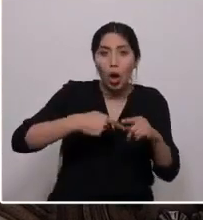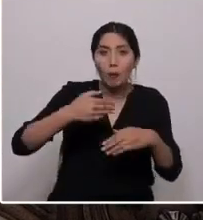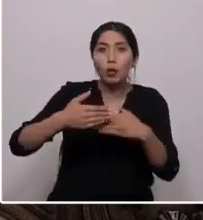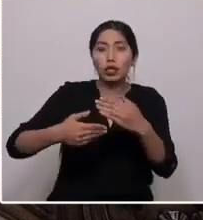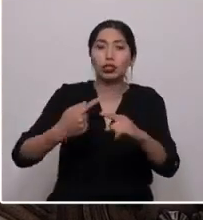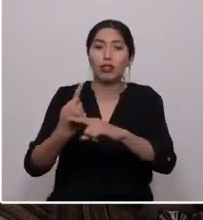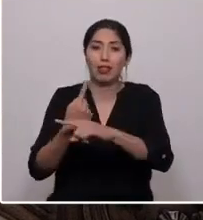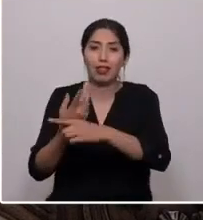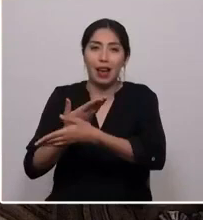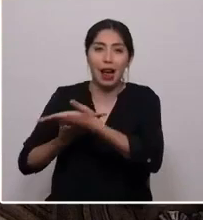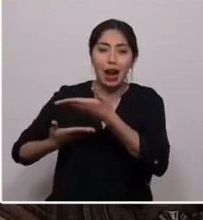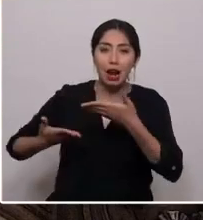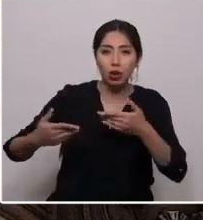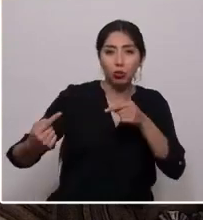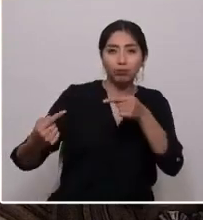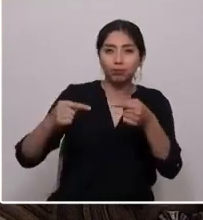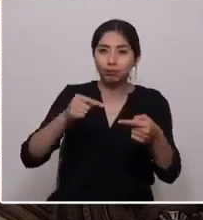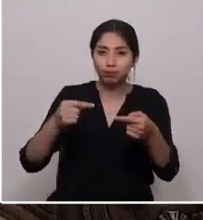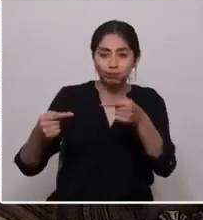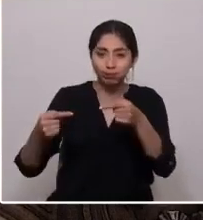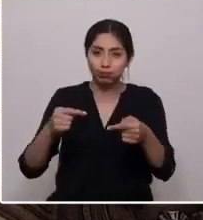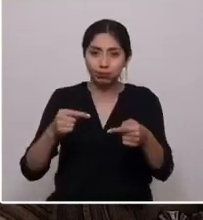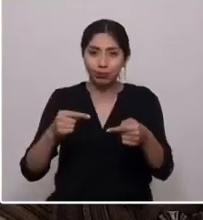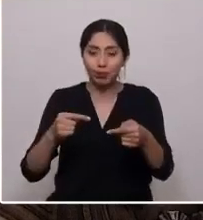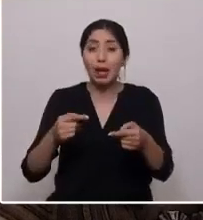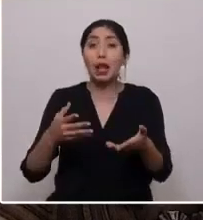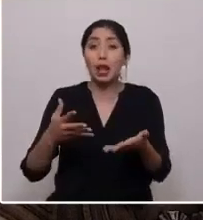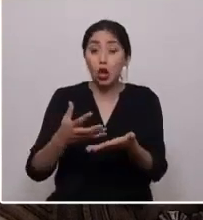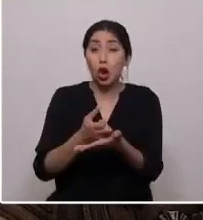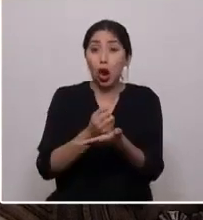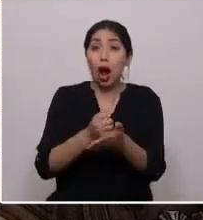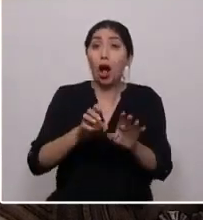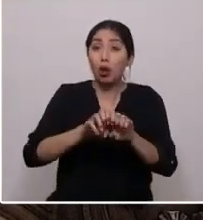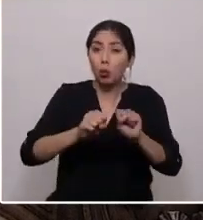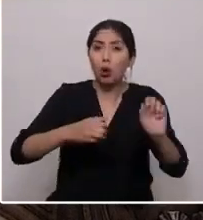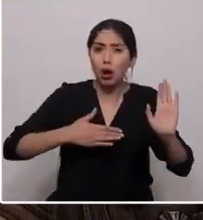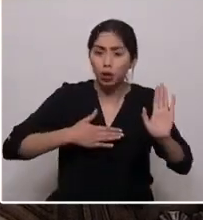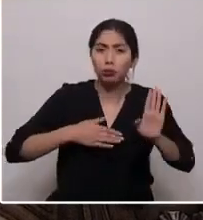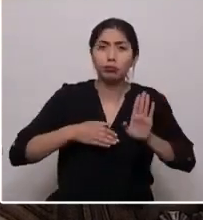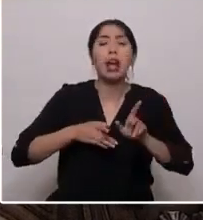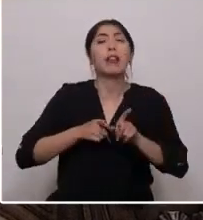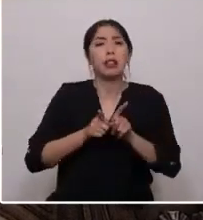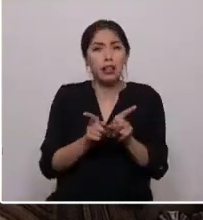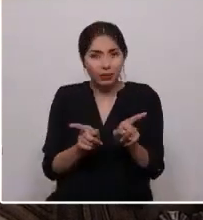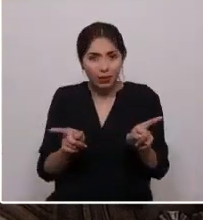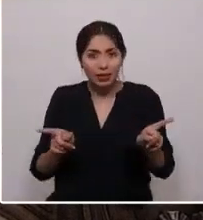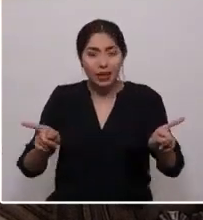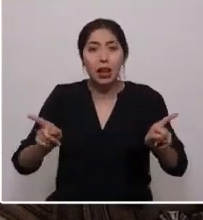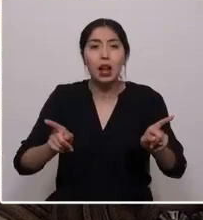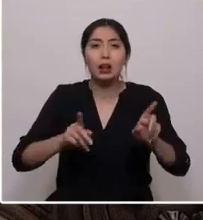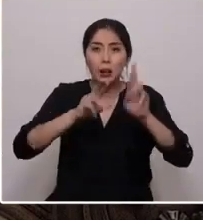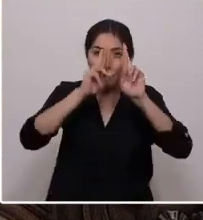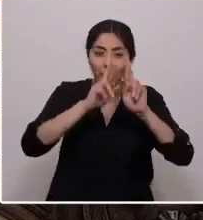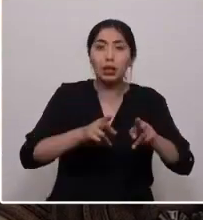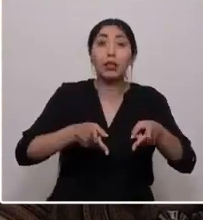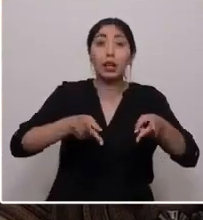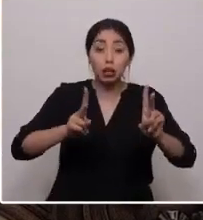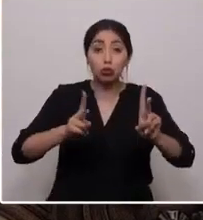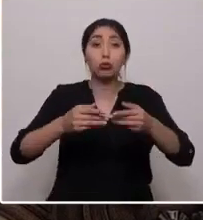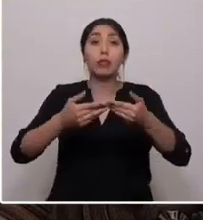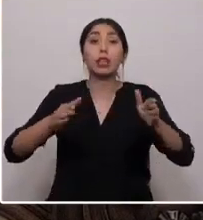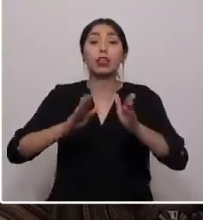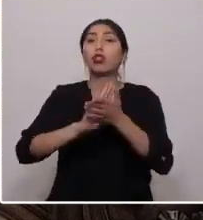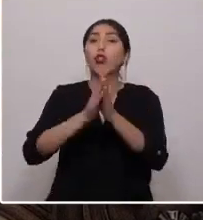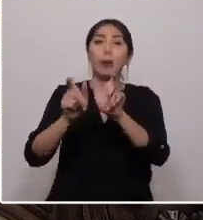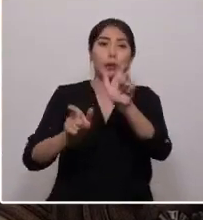y deliberación, y lograr acuerdos transversales que respeten los derechos y libertades de todos los habitantes de nuestro